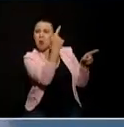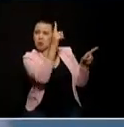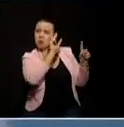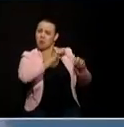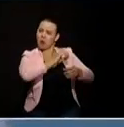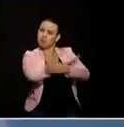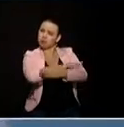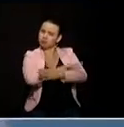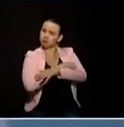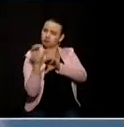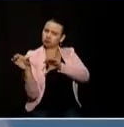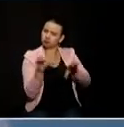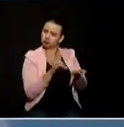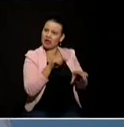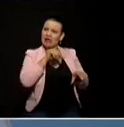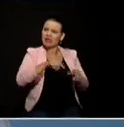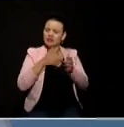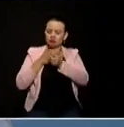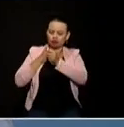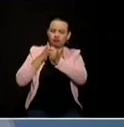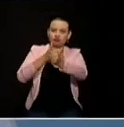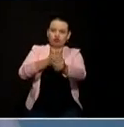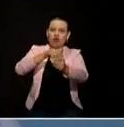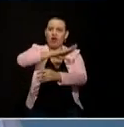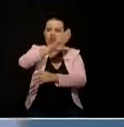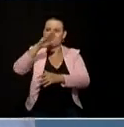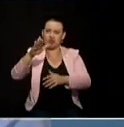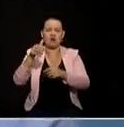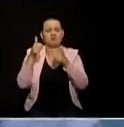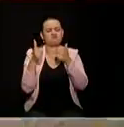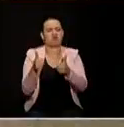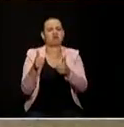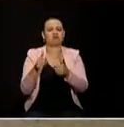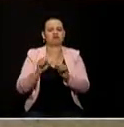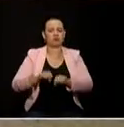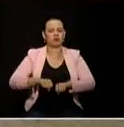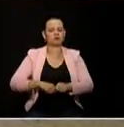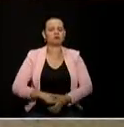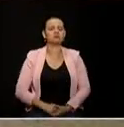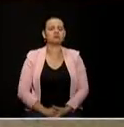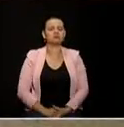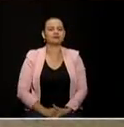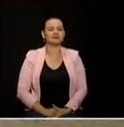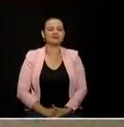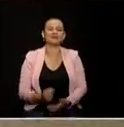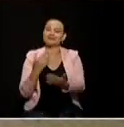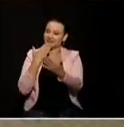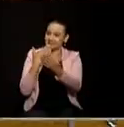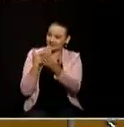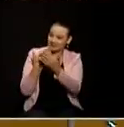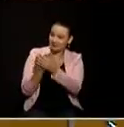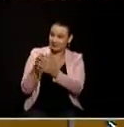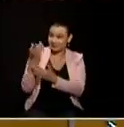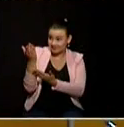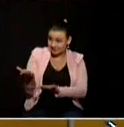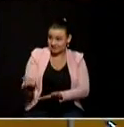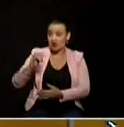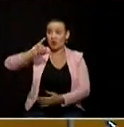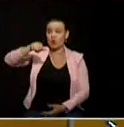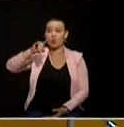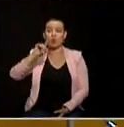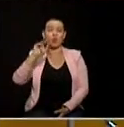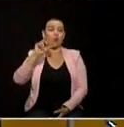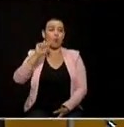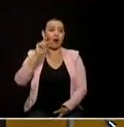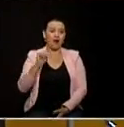pueden llevar a un buen final un puerto final feliz anteo ya muchísimas gracias al doctor juan esteban mejía y